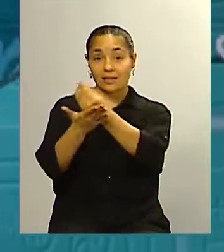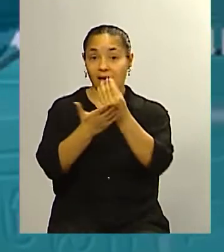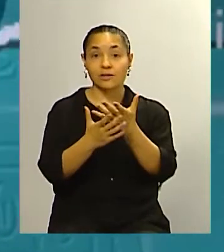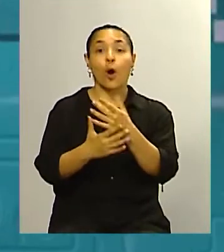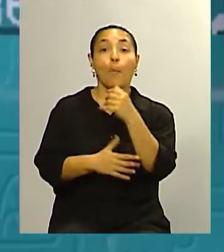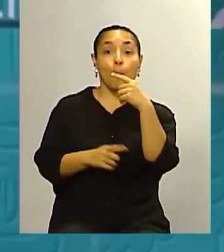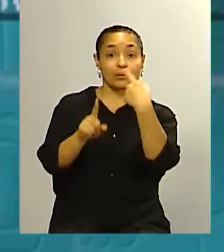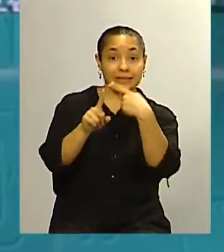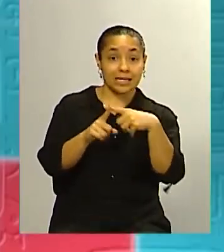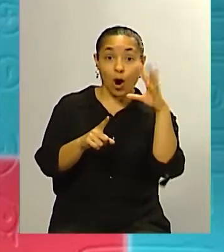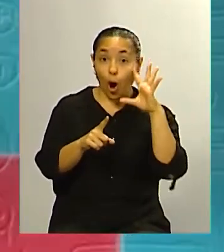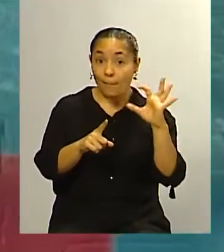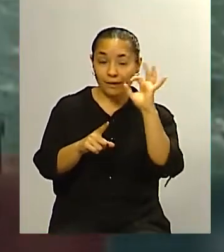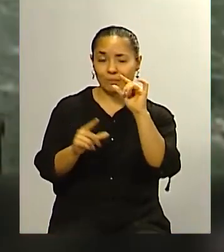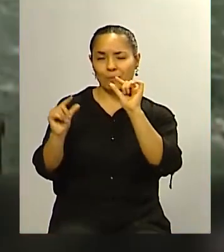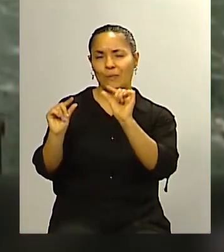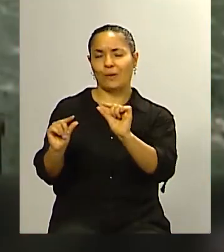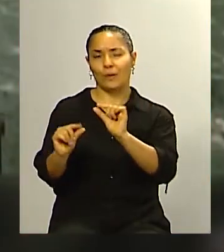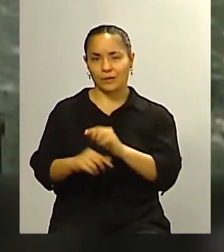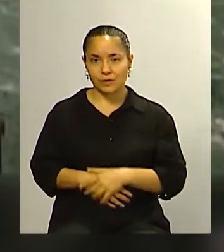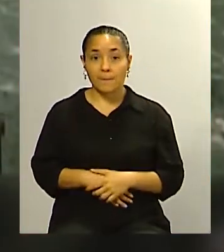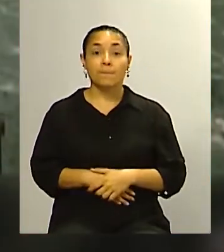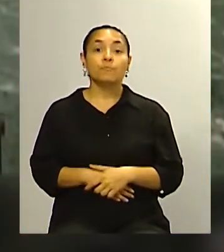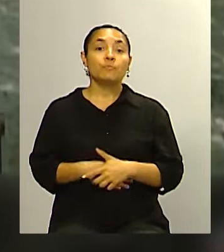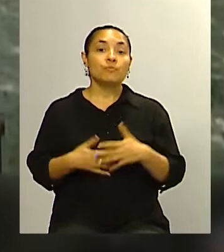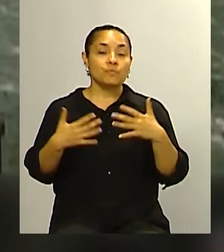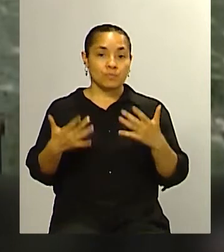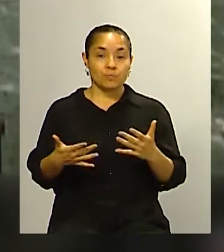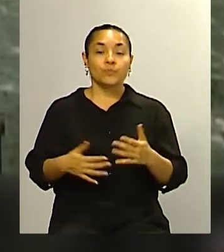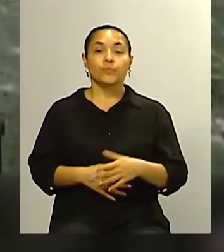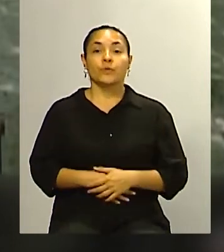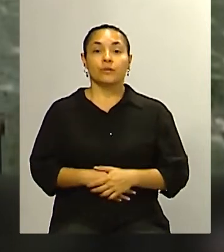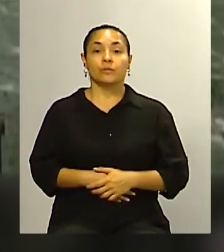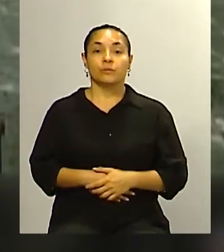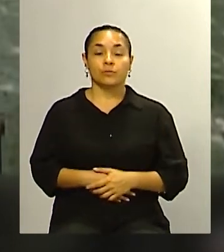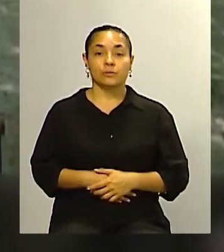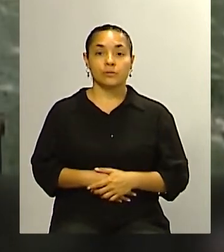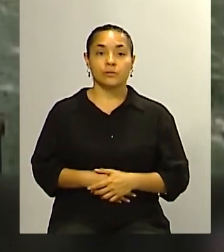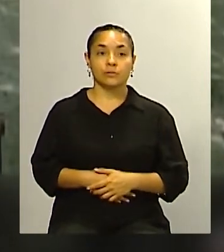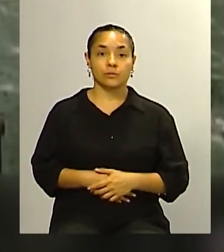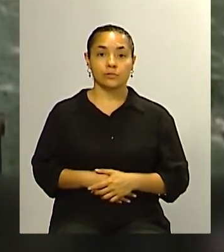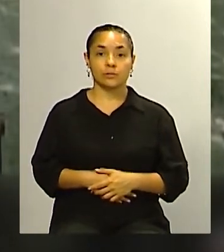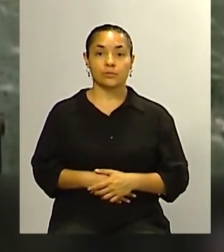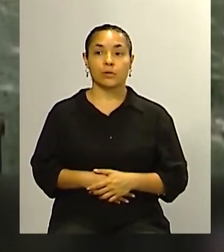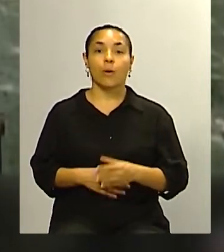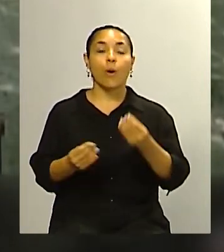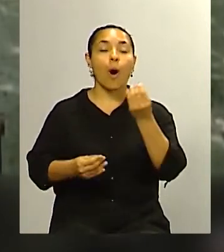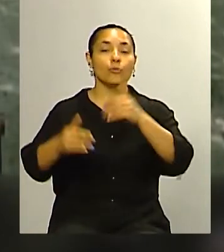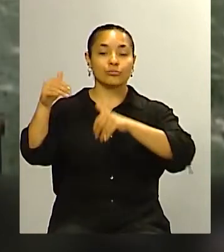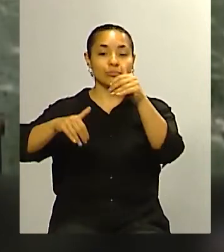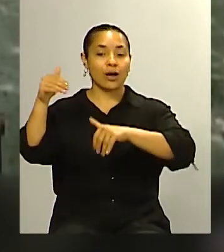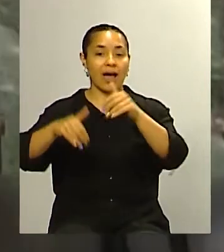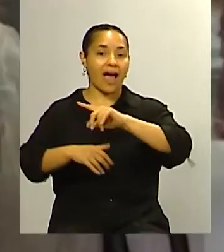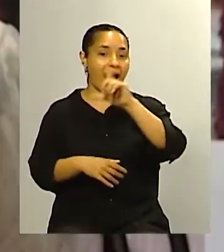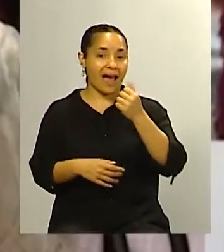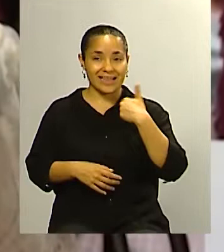entonces hay que pensar en términos también de cómo está formateado el sistema electoral argentino porque este